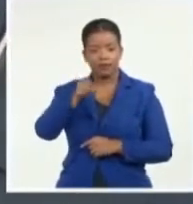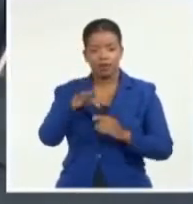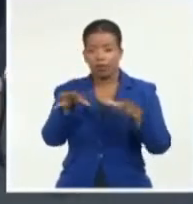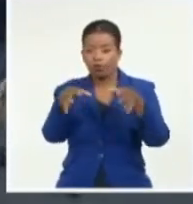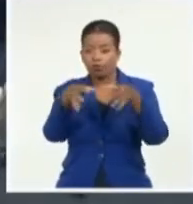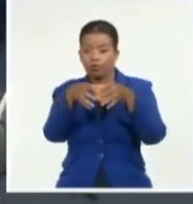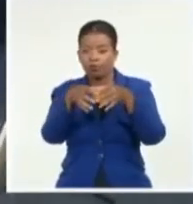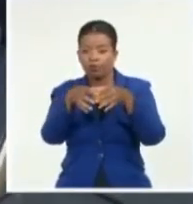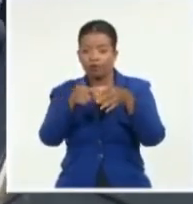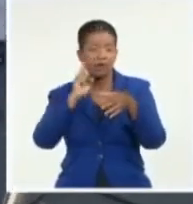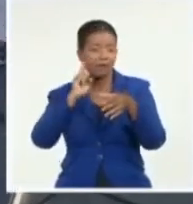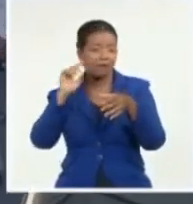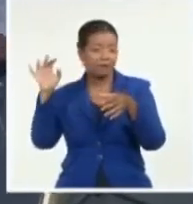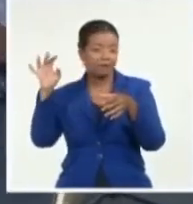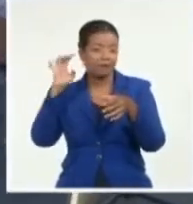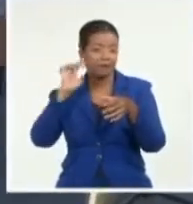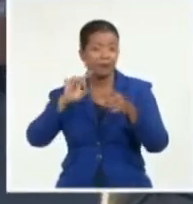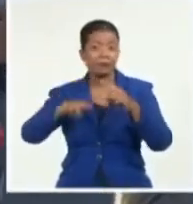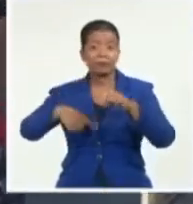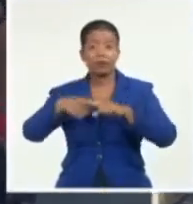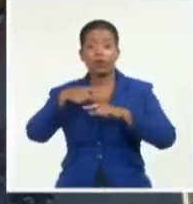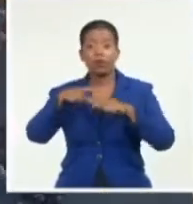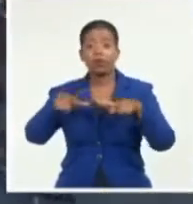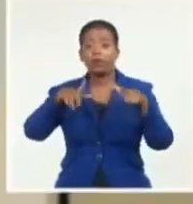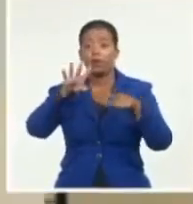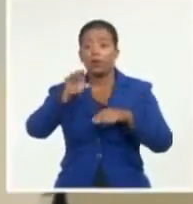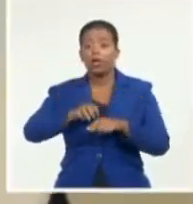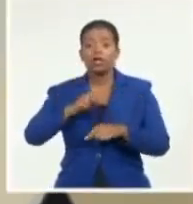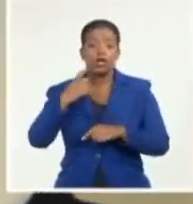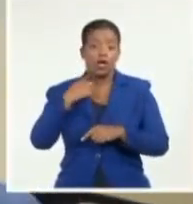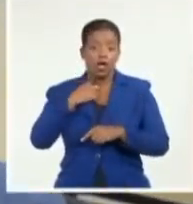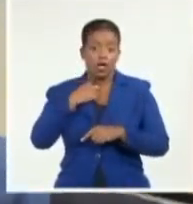próximos a cumplir 14 años en su travesía musical.